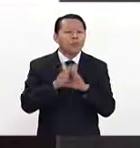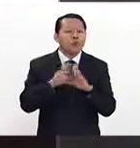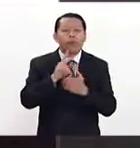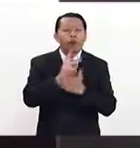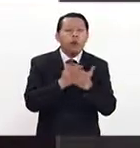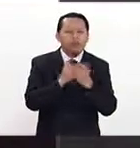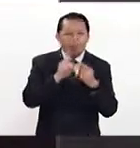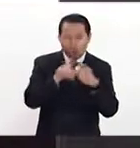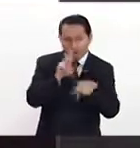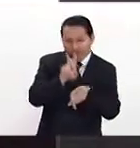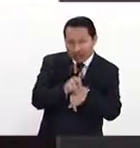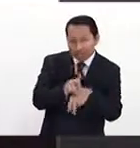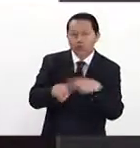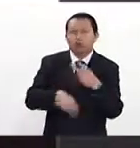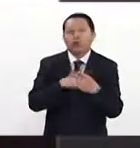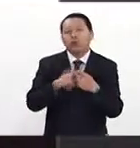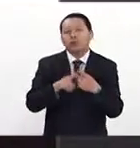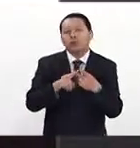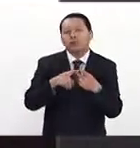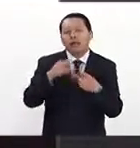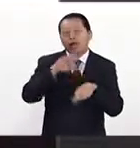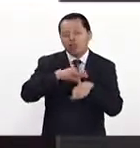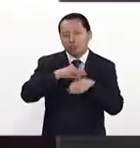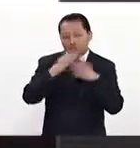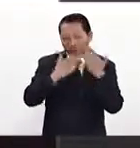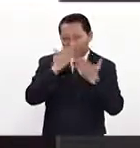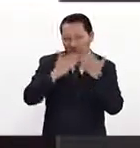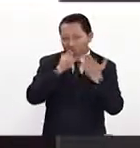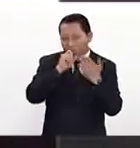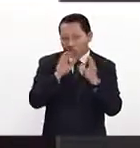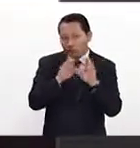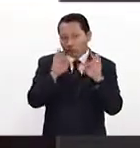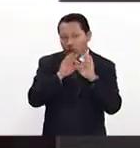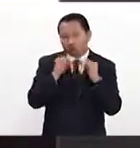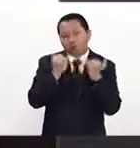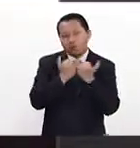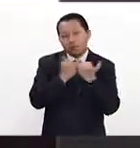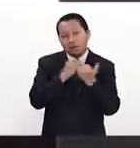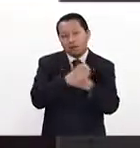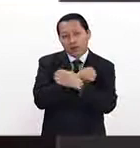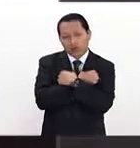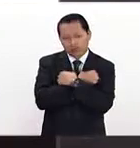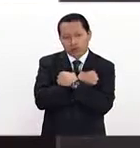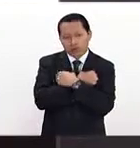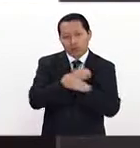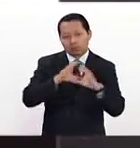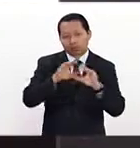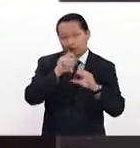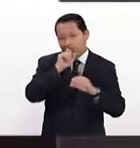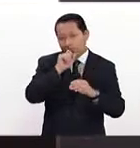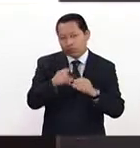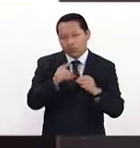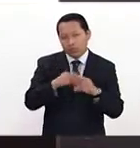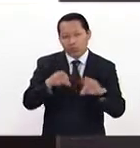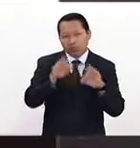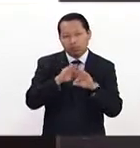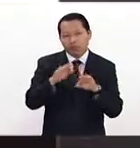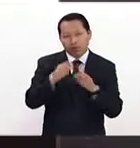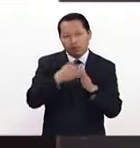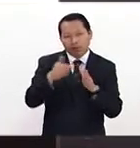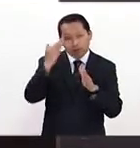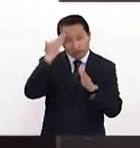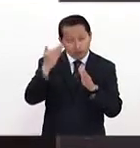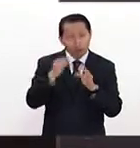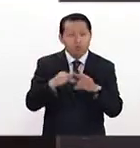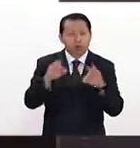vigilancia, sino de educación médica continua, que es muy importante, y de educación a los pacientes también. En esta época también